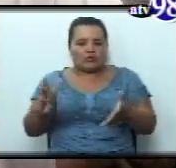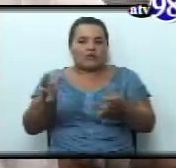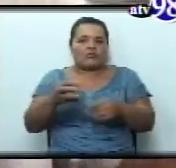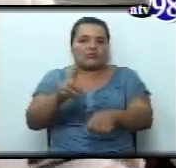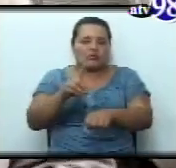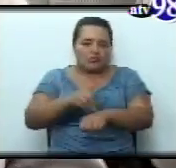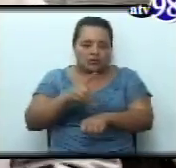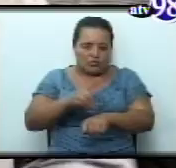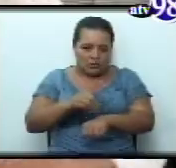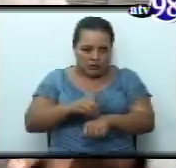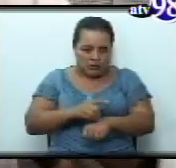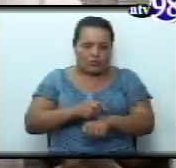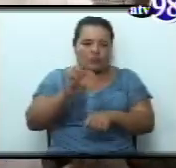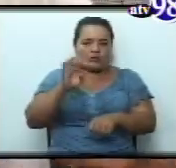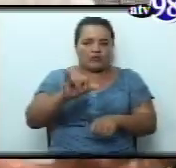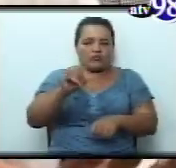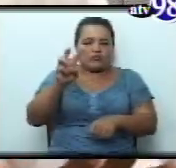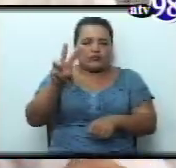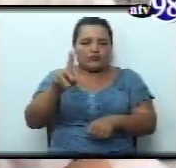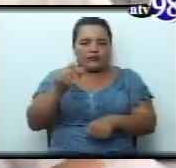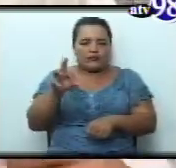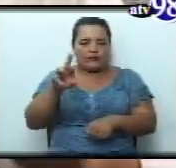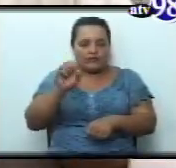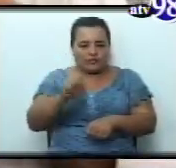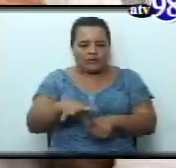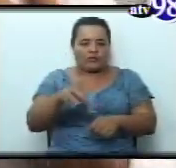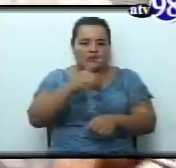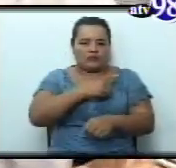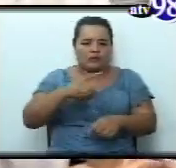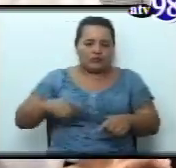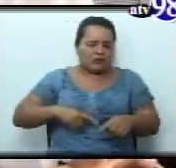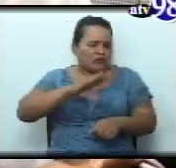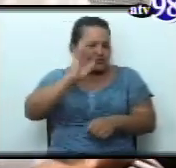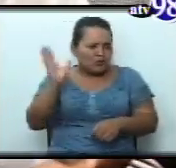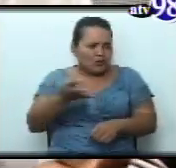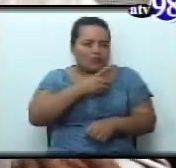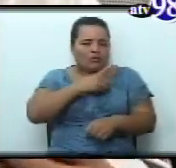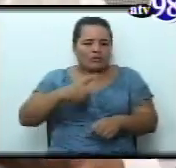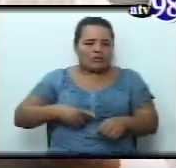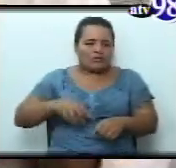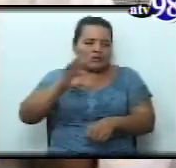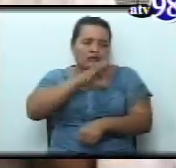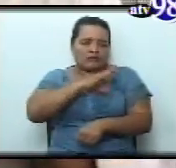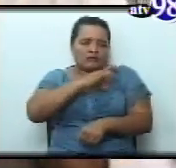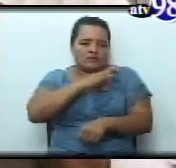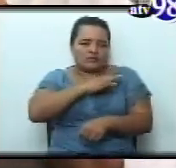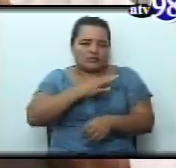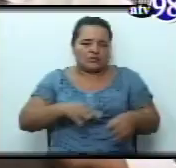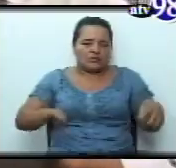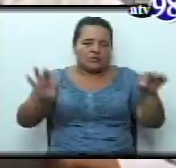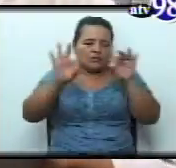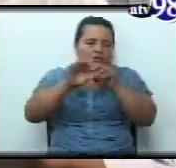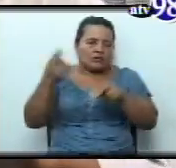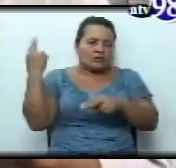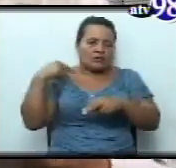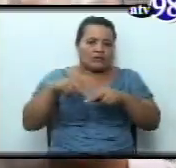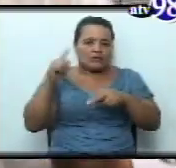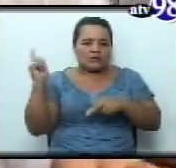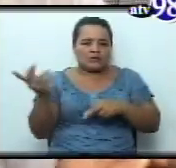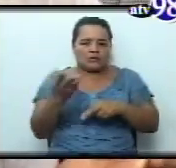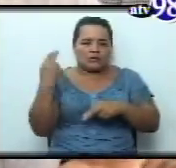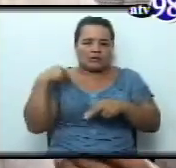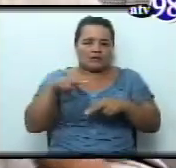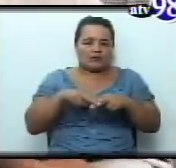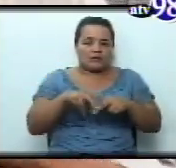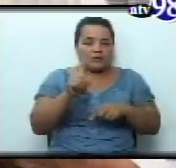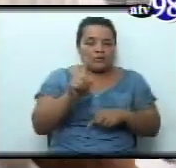Alfredo Navarro y los diputados, en general, porque el salario es de todos los maestros y si